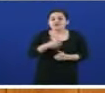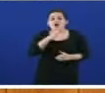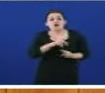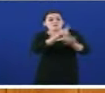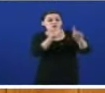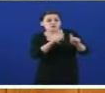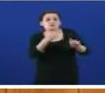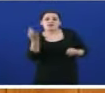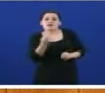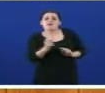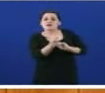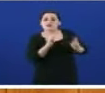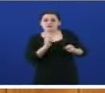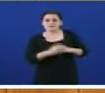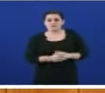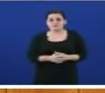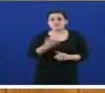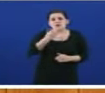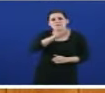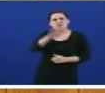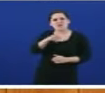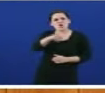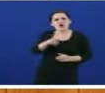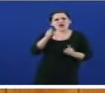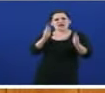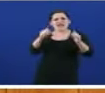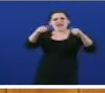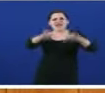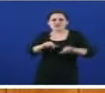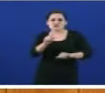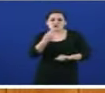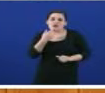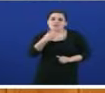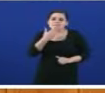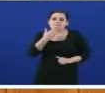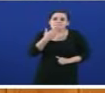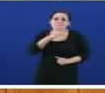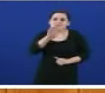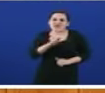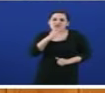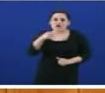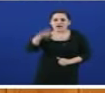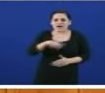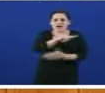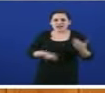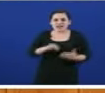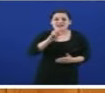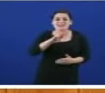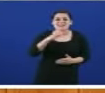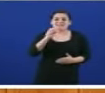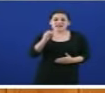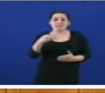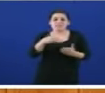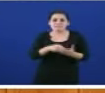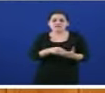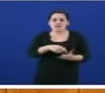respostas. Lónxe da tallar a crise, hoxe en Galiza temos 30.000 parados máis que hai un ano. Lónxe de millorar os